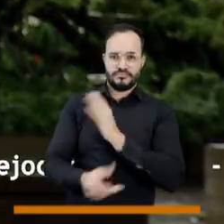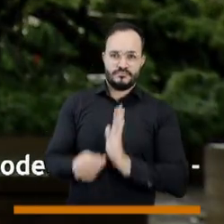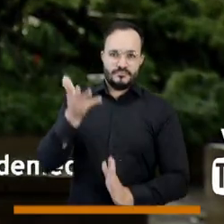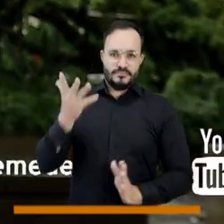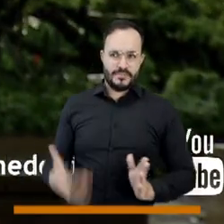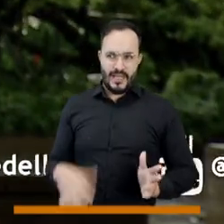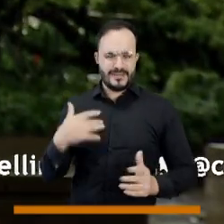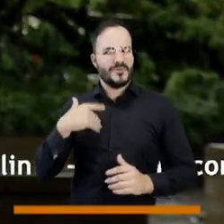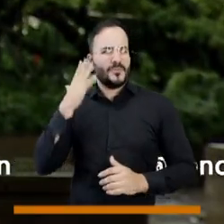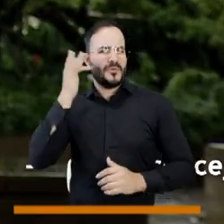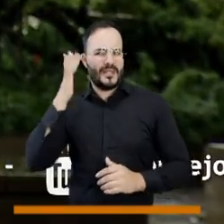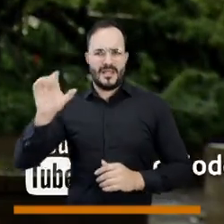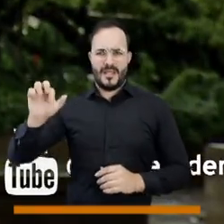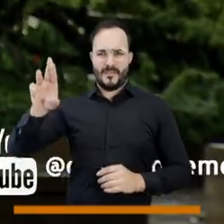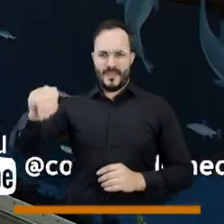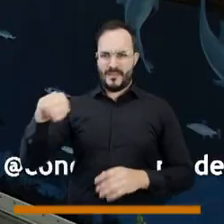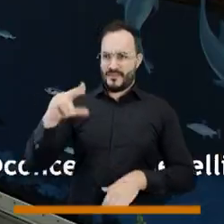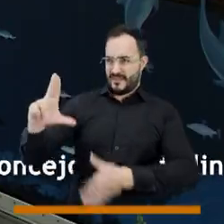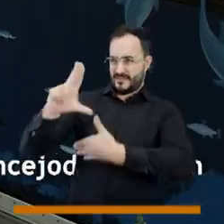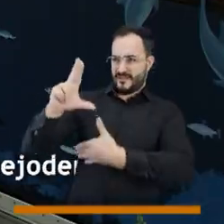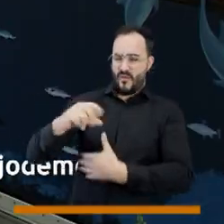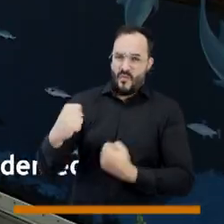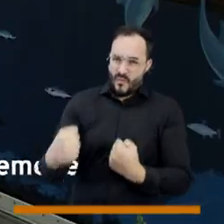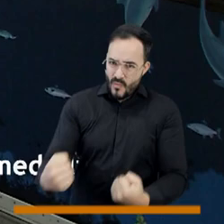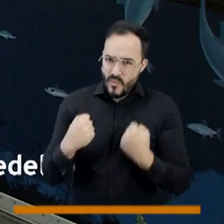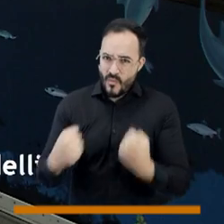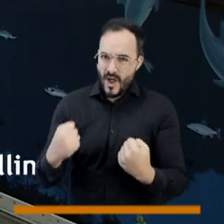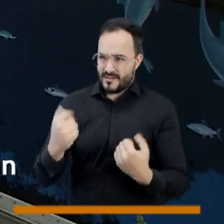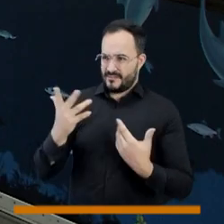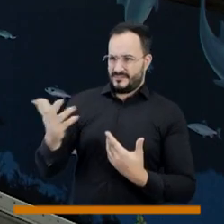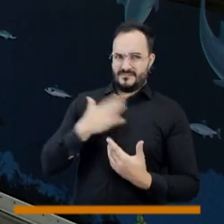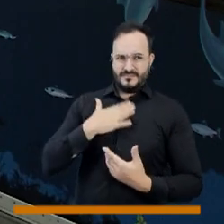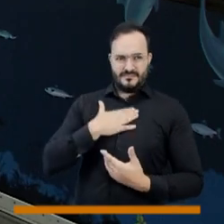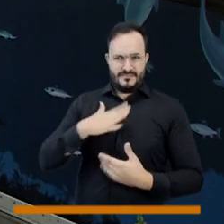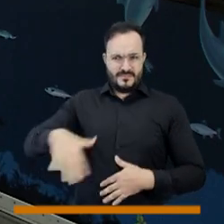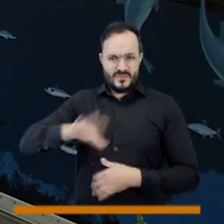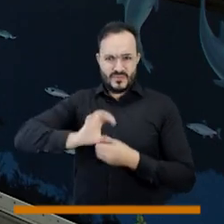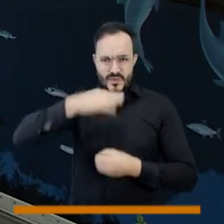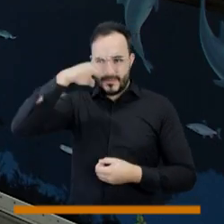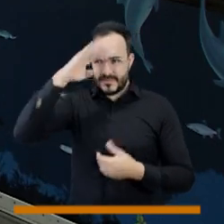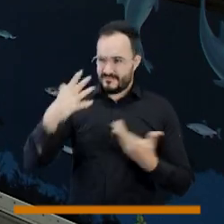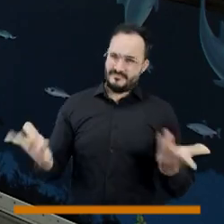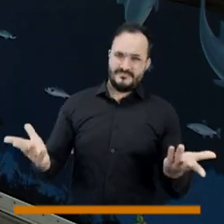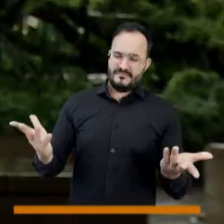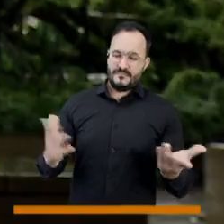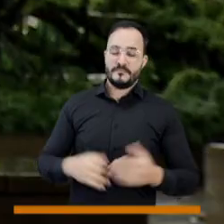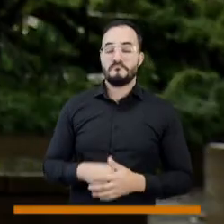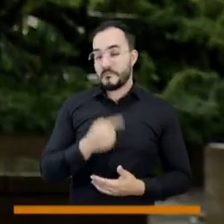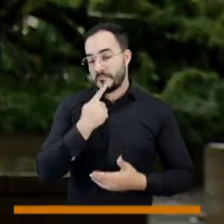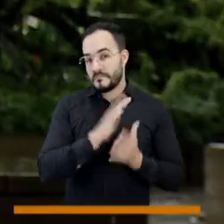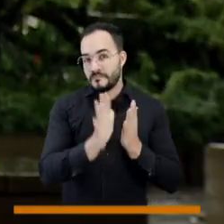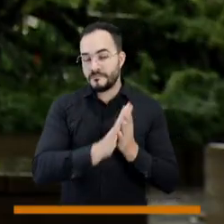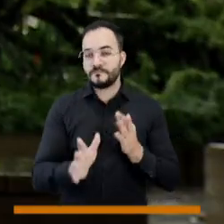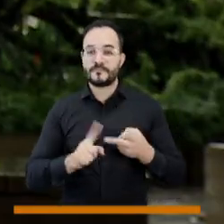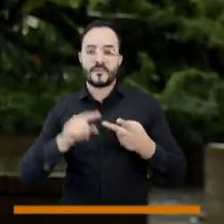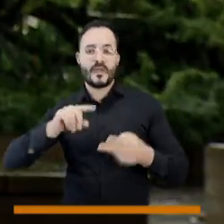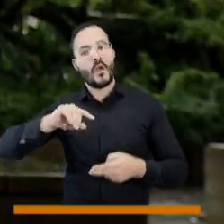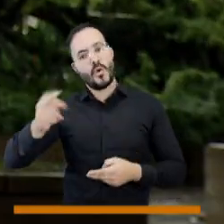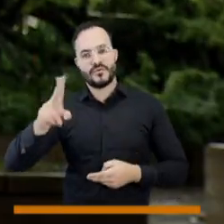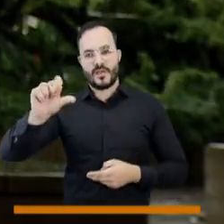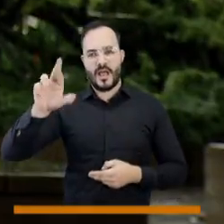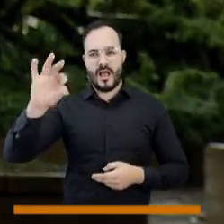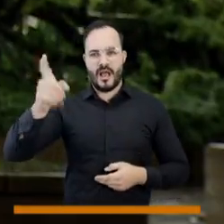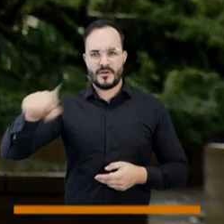es desmedido. ¿Qué está pasando si tenemos la empresa más grande de servicios públicos en Latinoamérica, EPM? ¿Todo está bien?